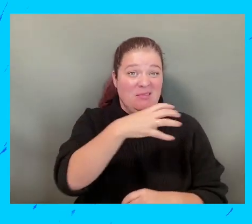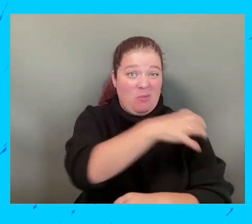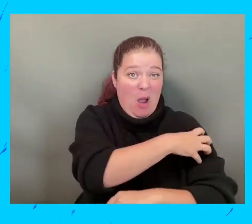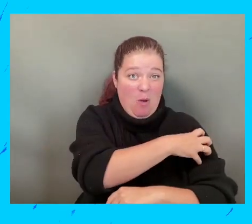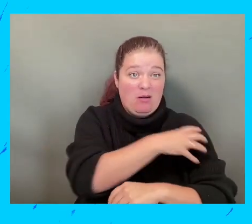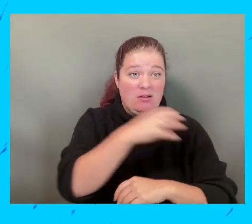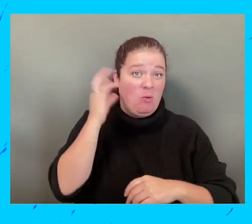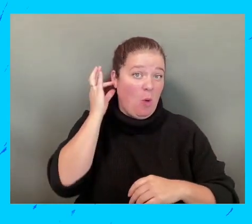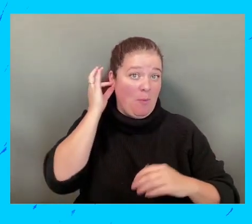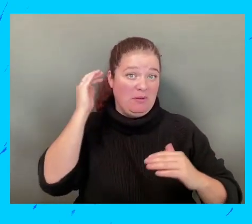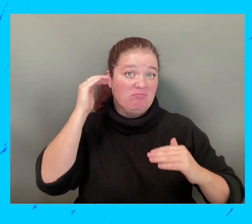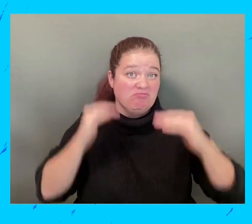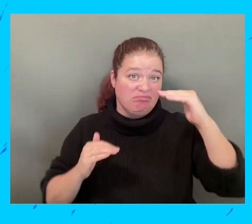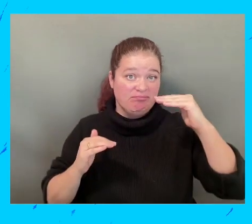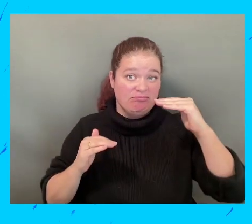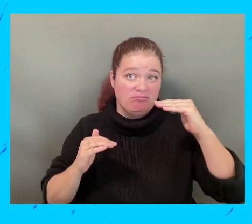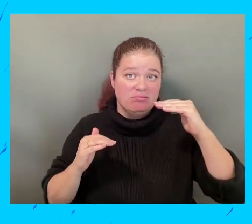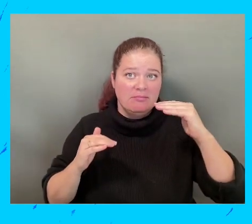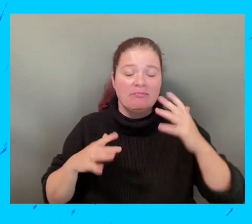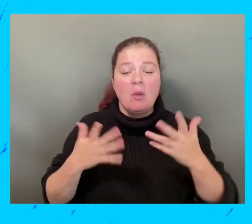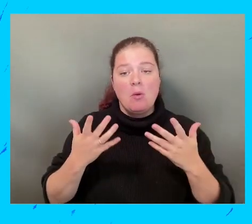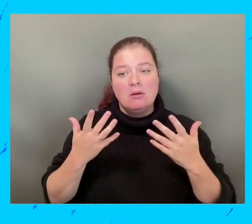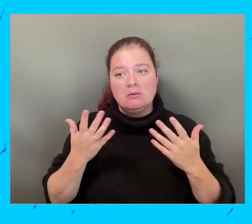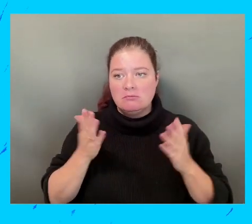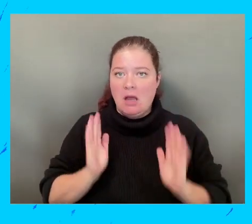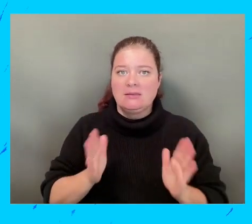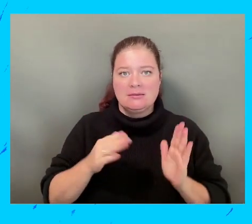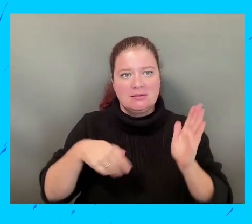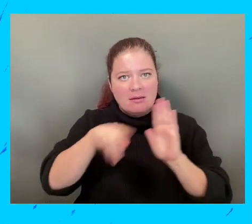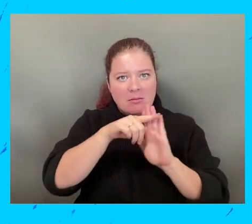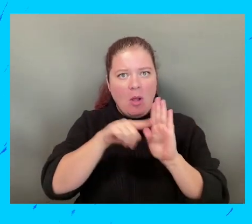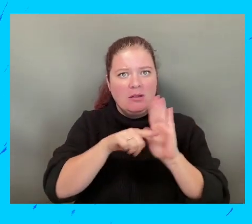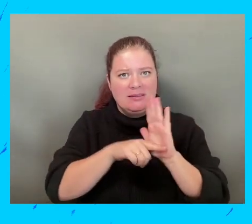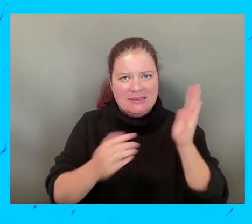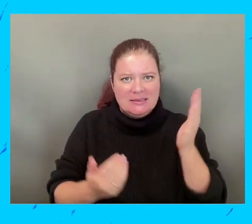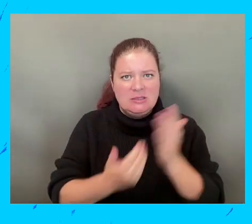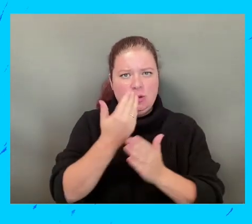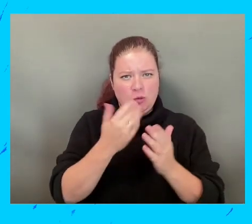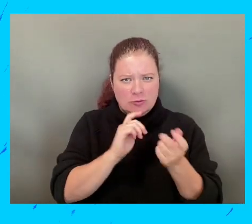gran parte de las gente que es y